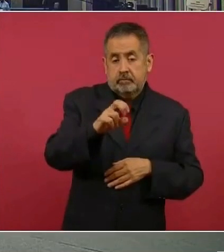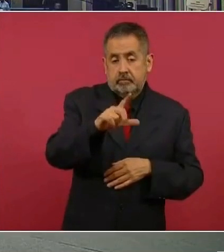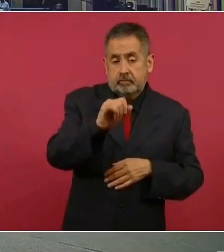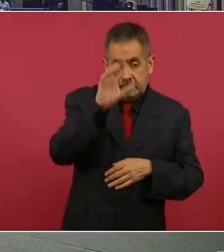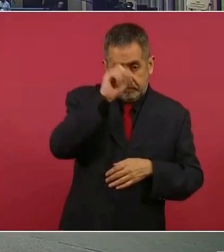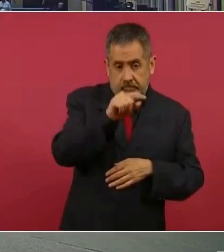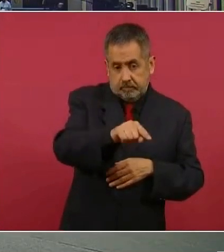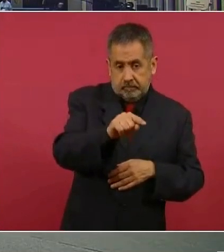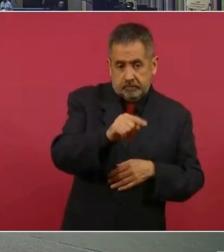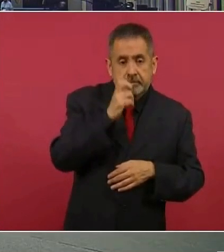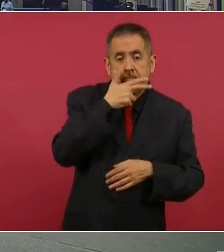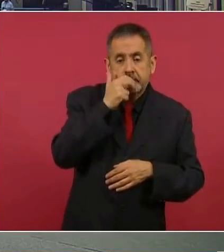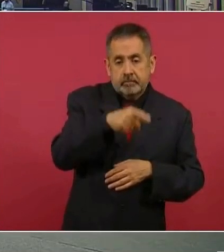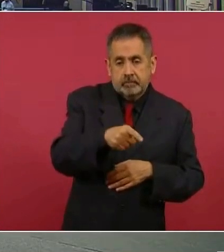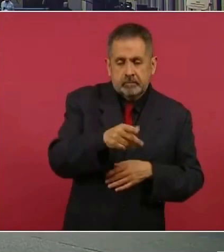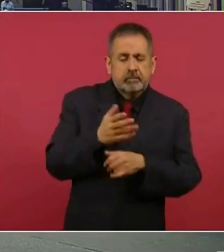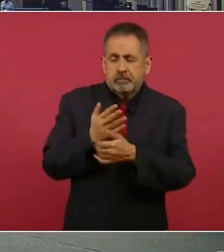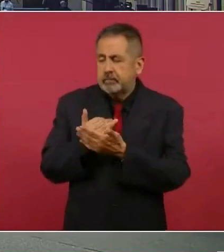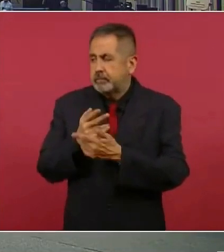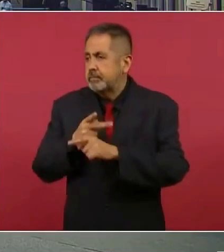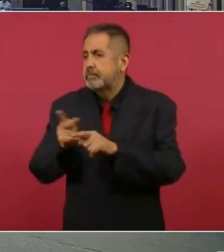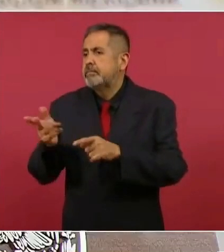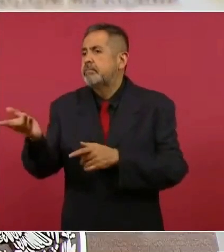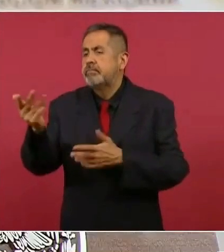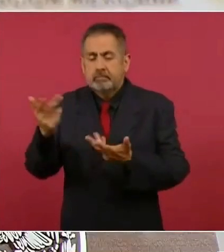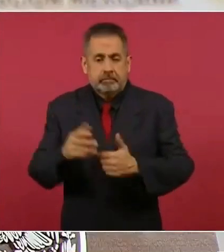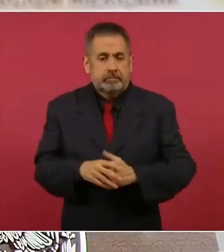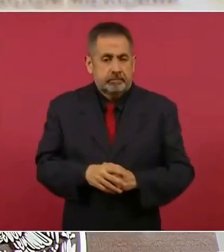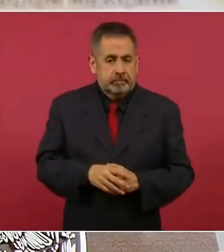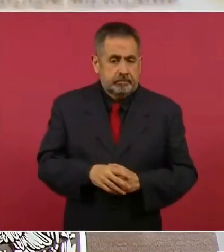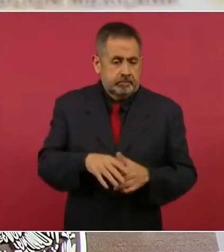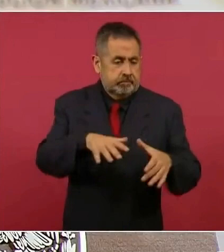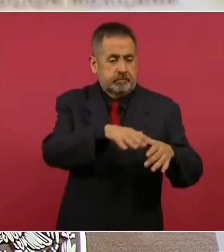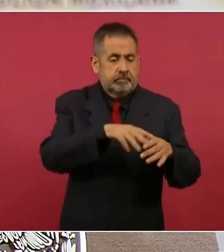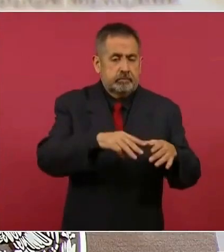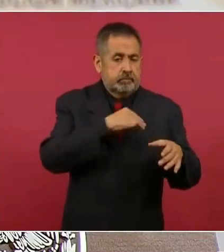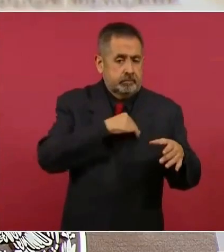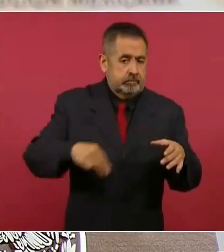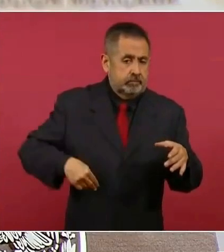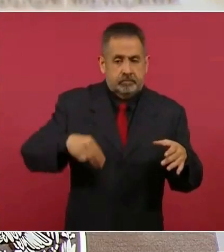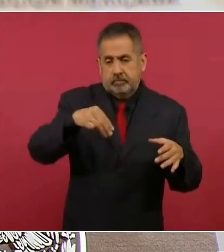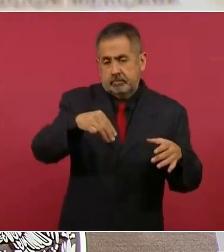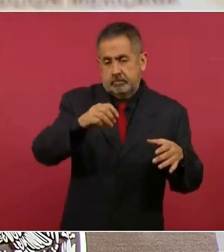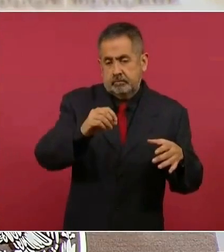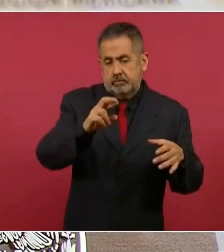vamos a pedir información. Morelos es el municipio